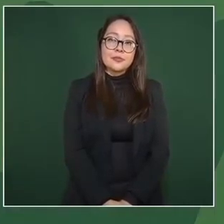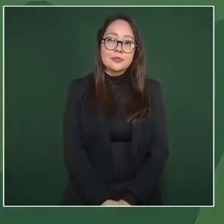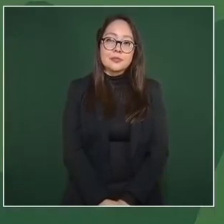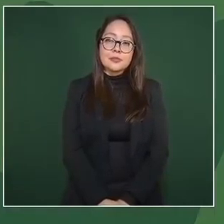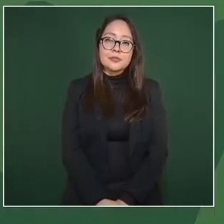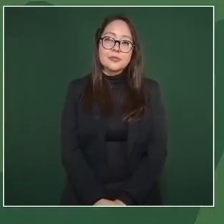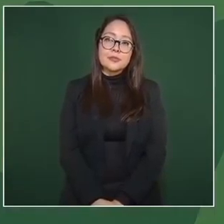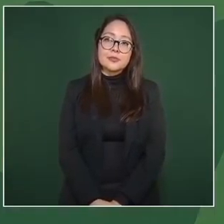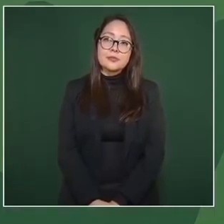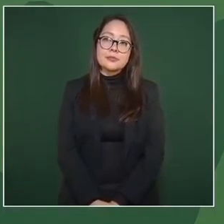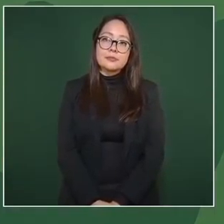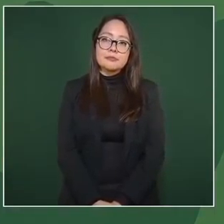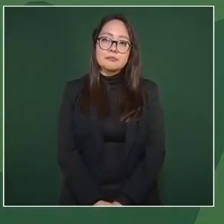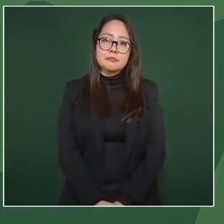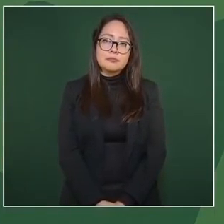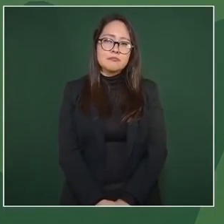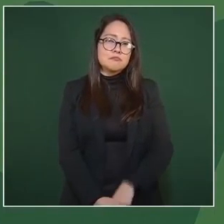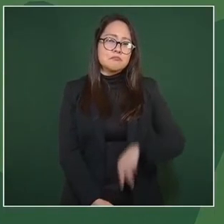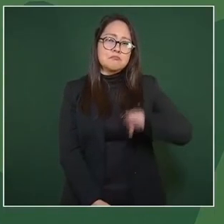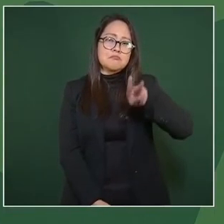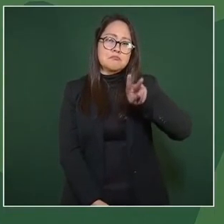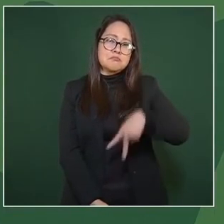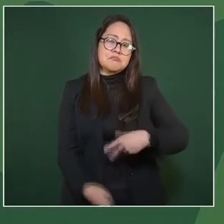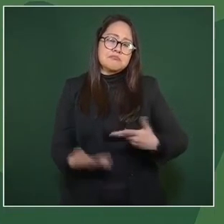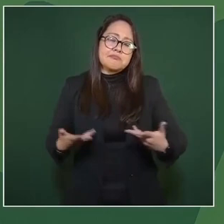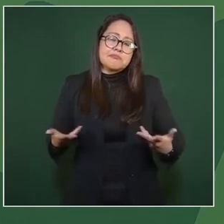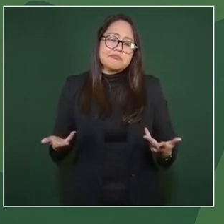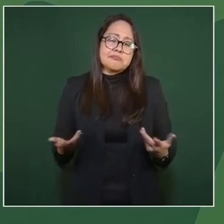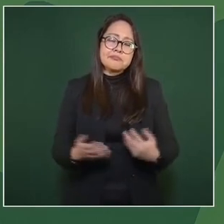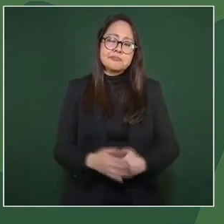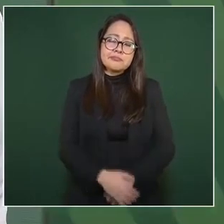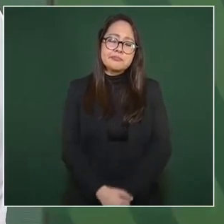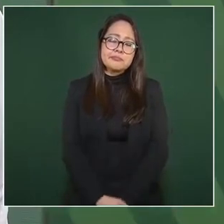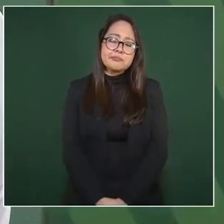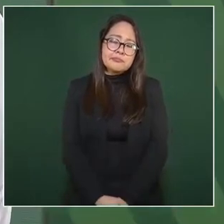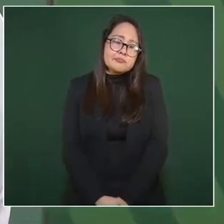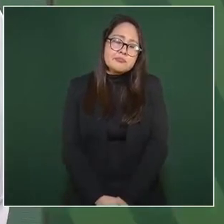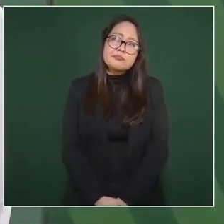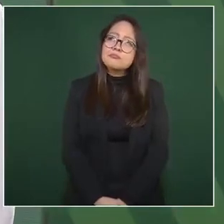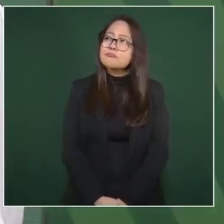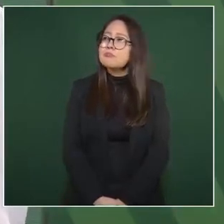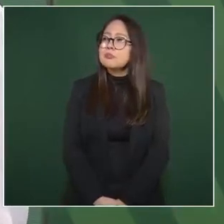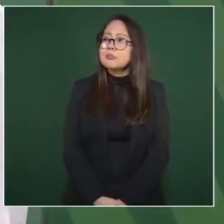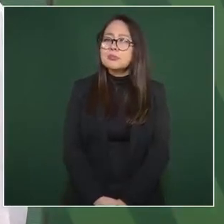nada importante ni